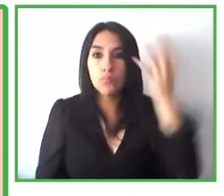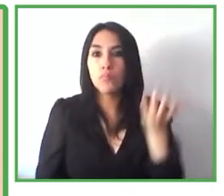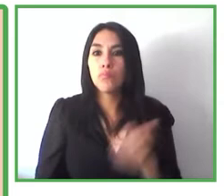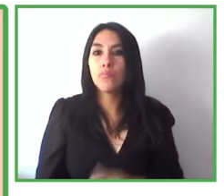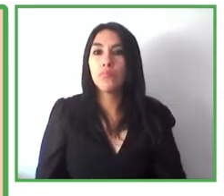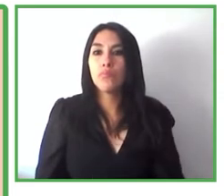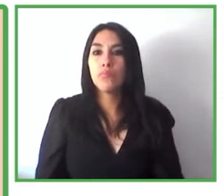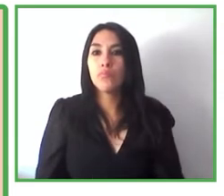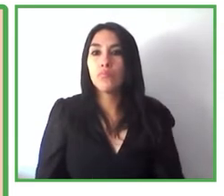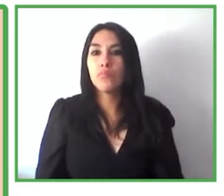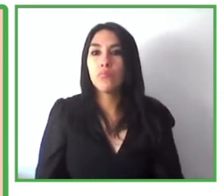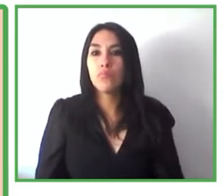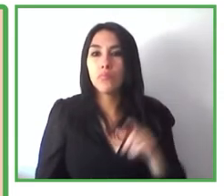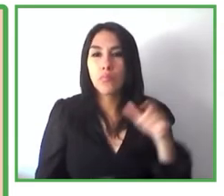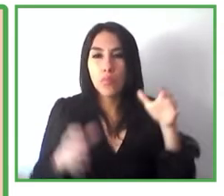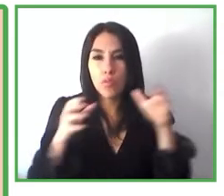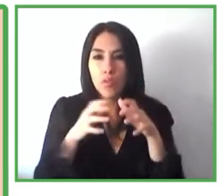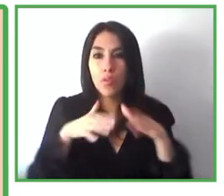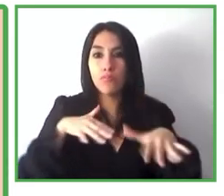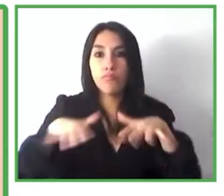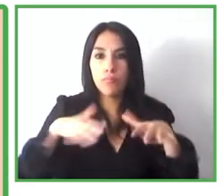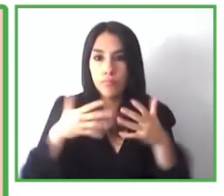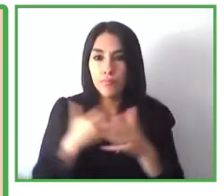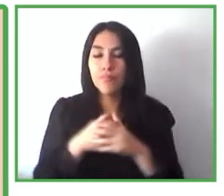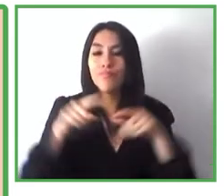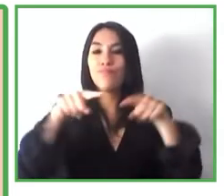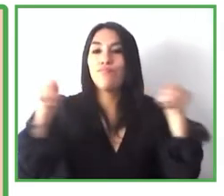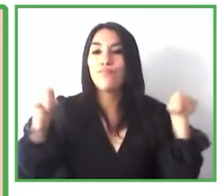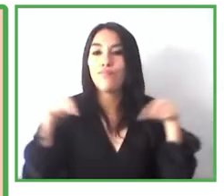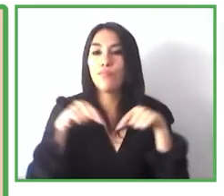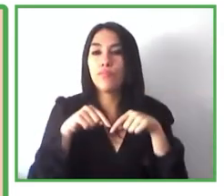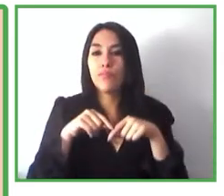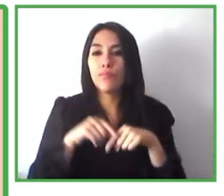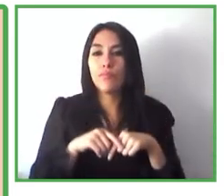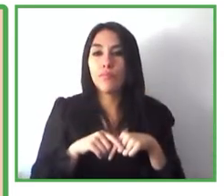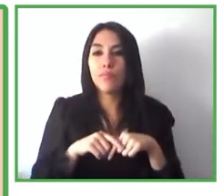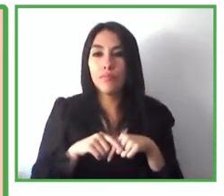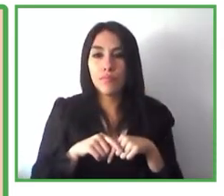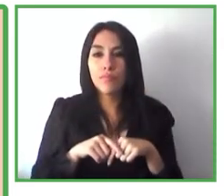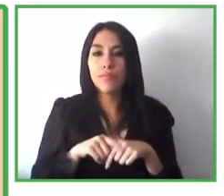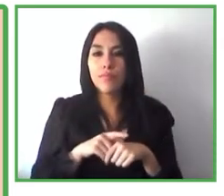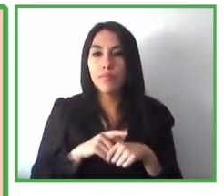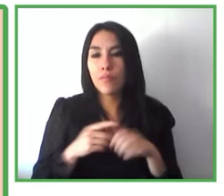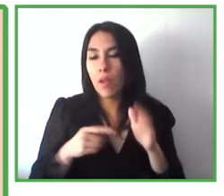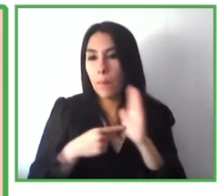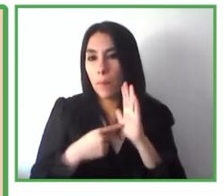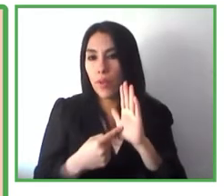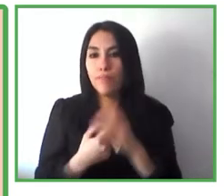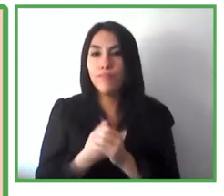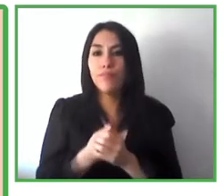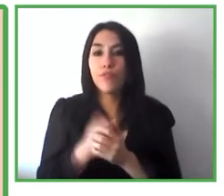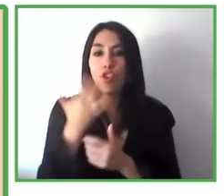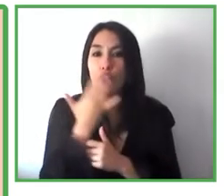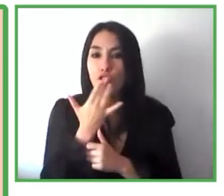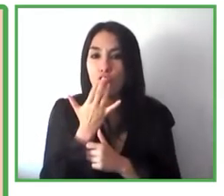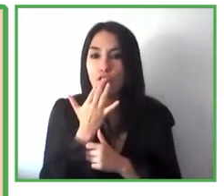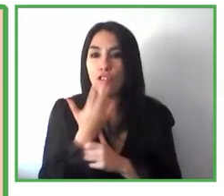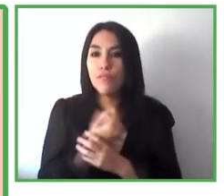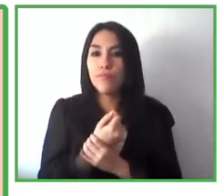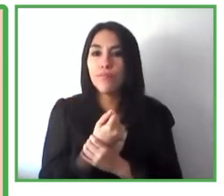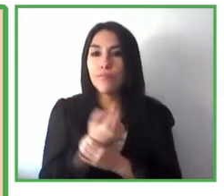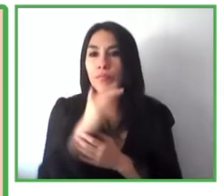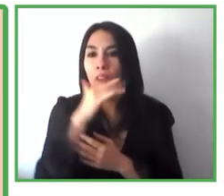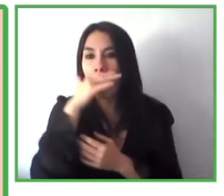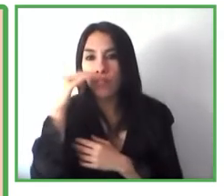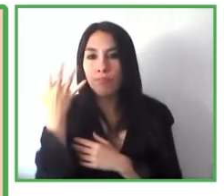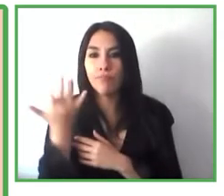del espacio brillos texturas colores atmósferas incluso olores aromas etcétera al